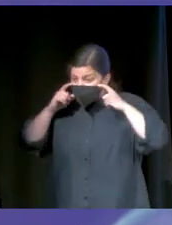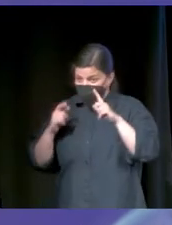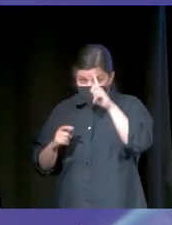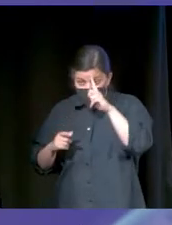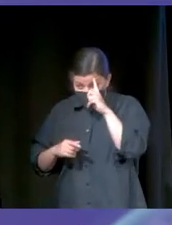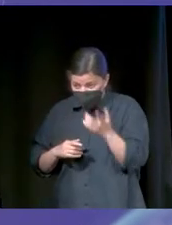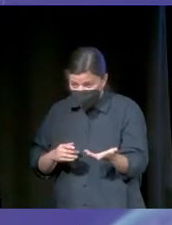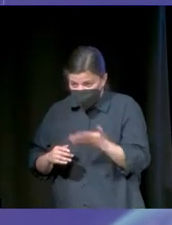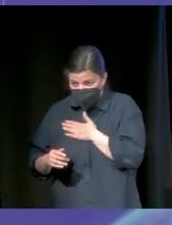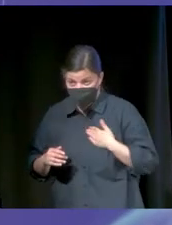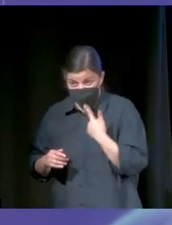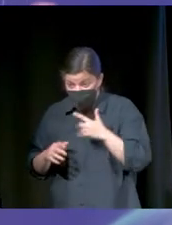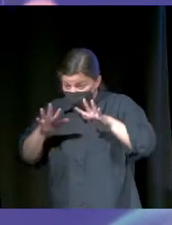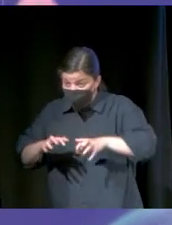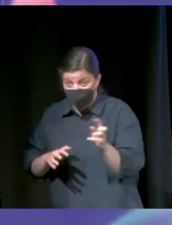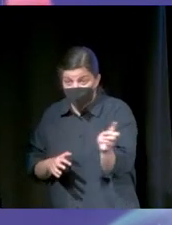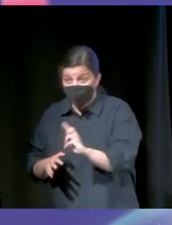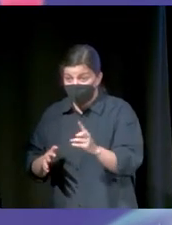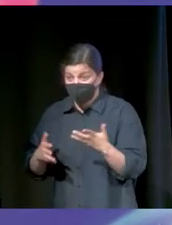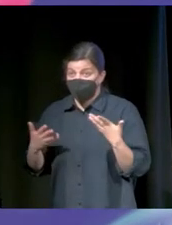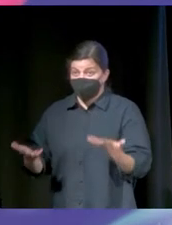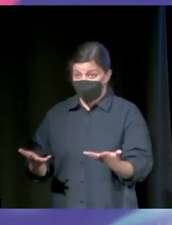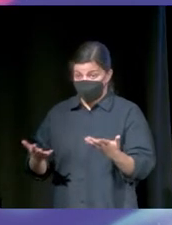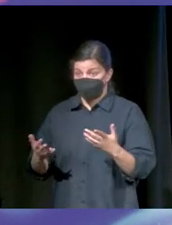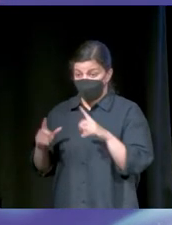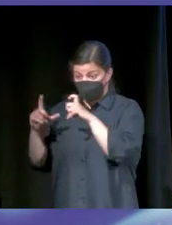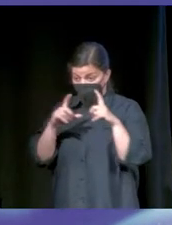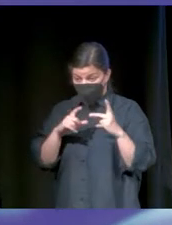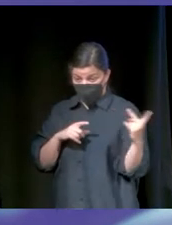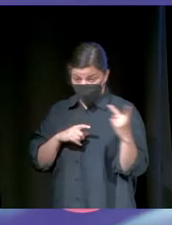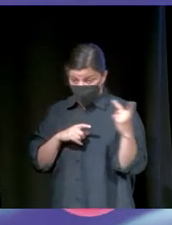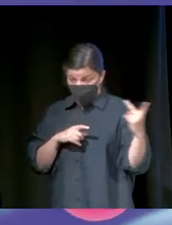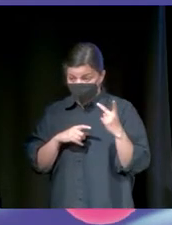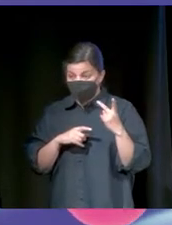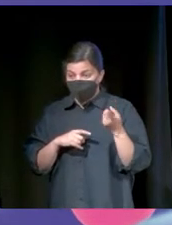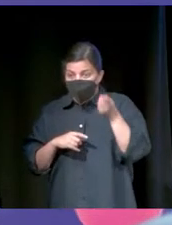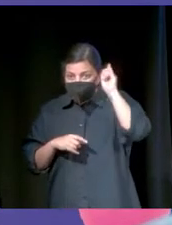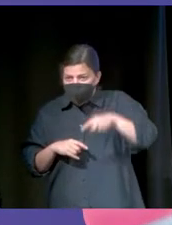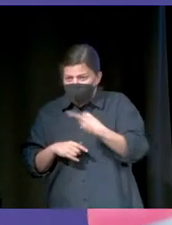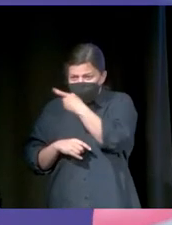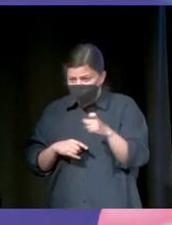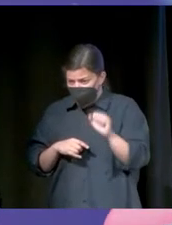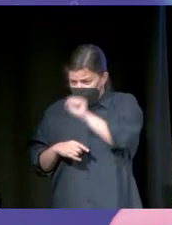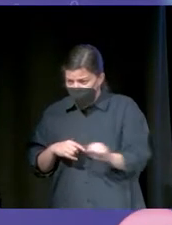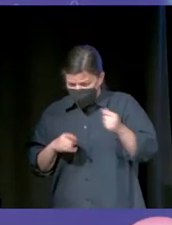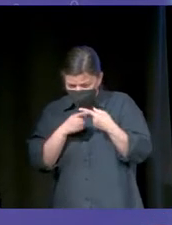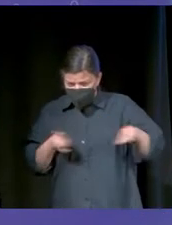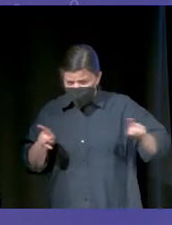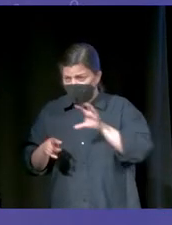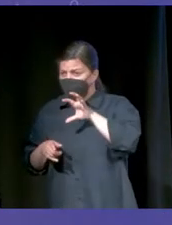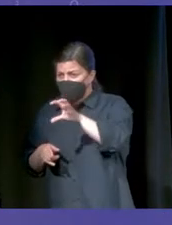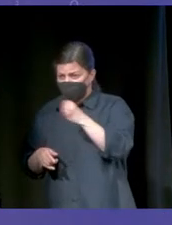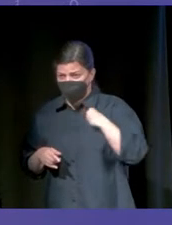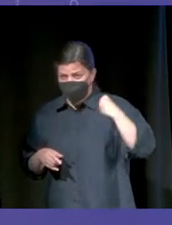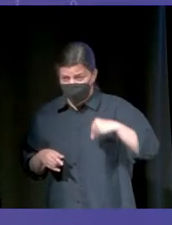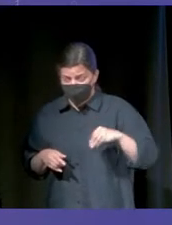aprendemos. Pero es que estas dos fotos también, 100 años de diferencia, mismo país. ¿Y cuántos minutos